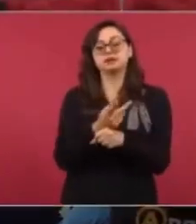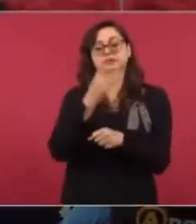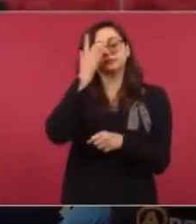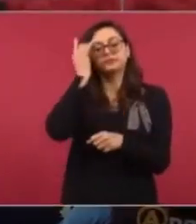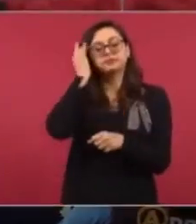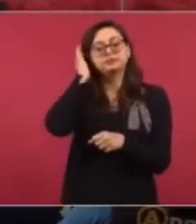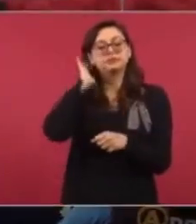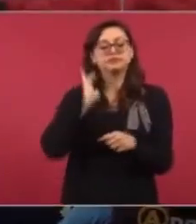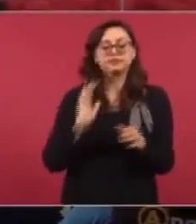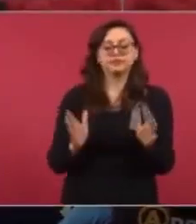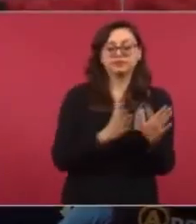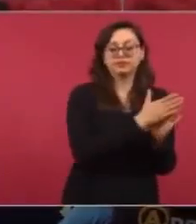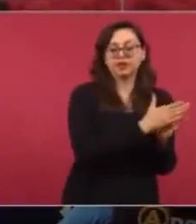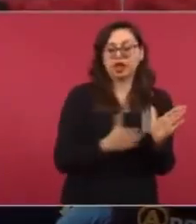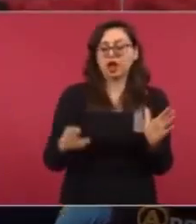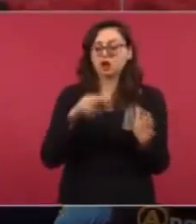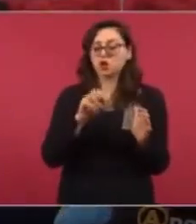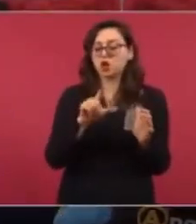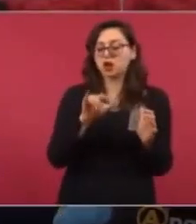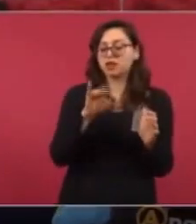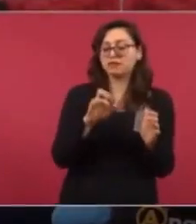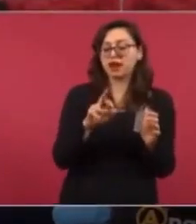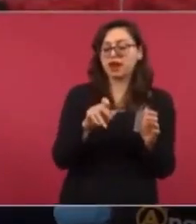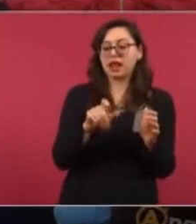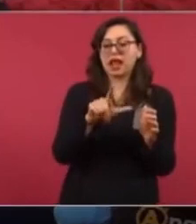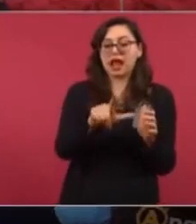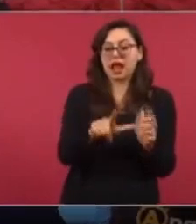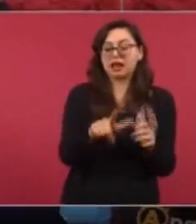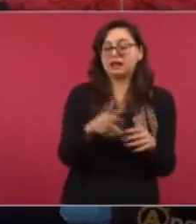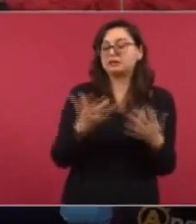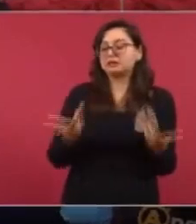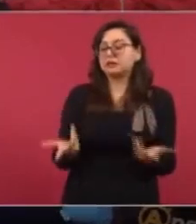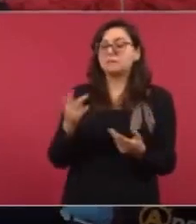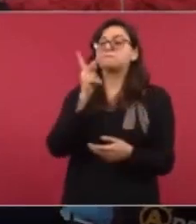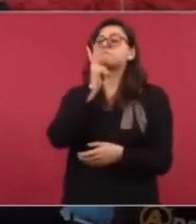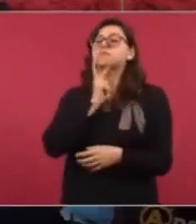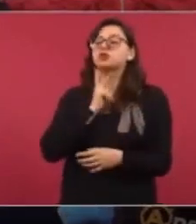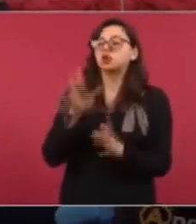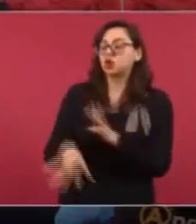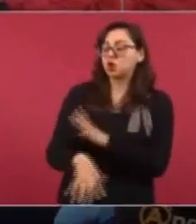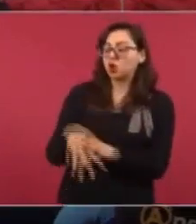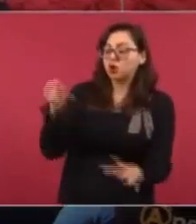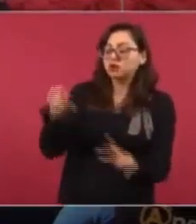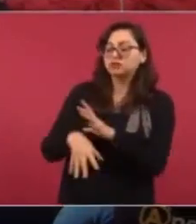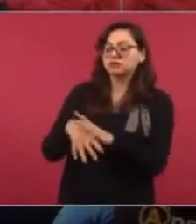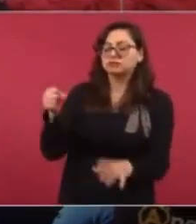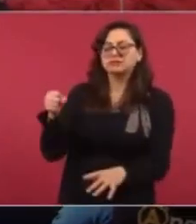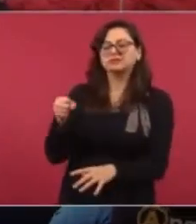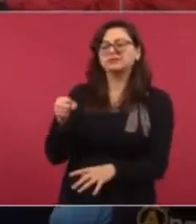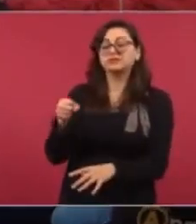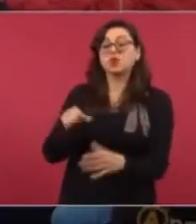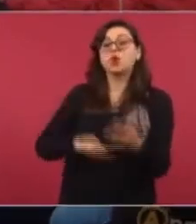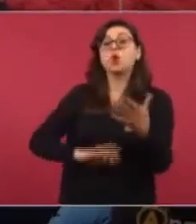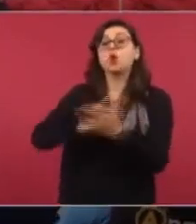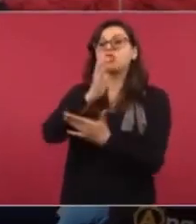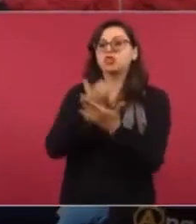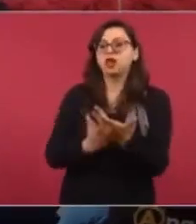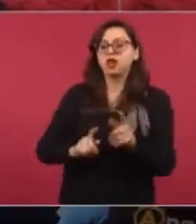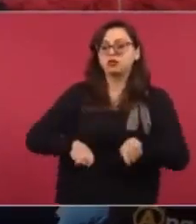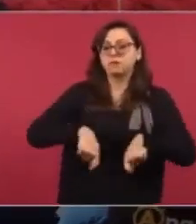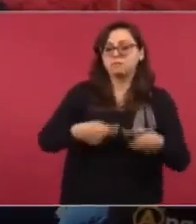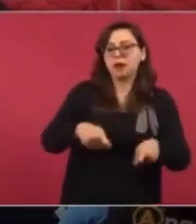aunque parezca increíble, lo que les interesaban eran los contratos. En vez de invertir aquí,